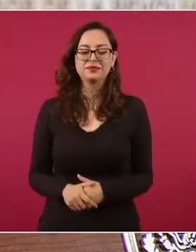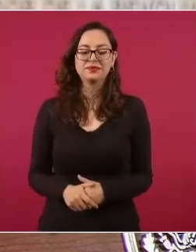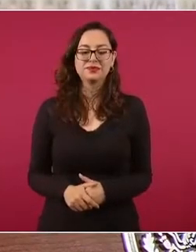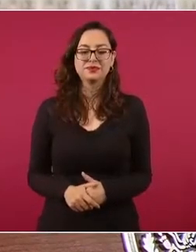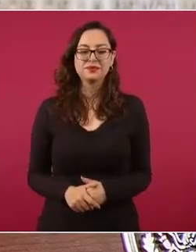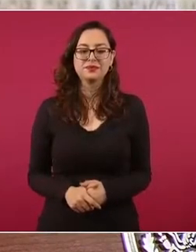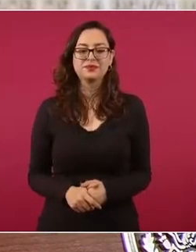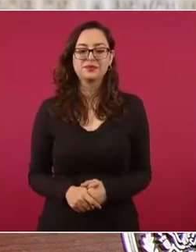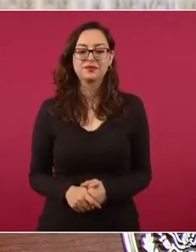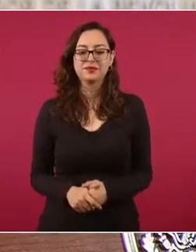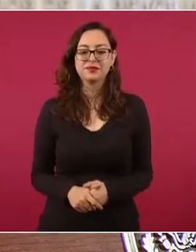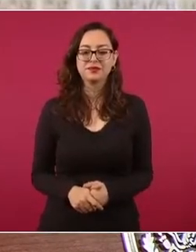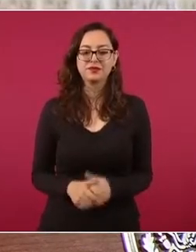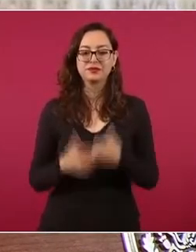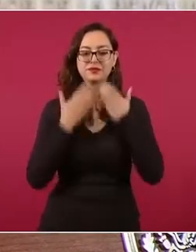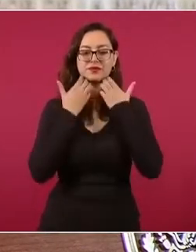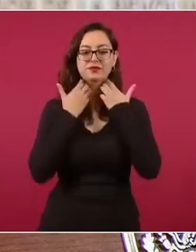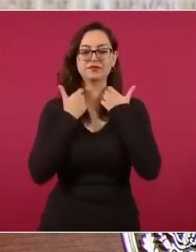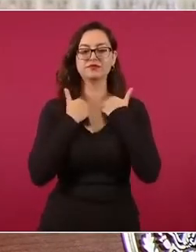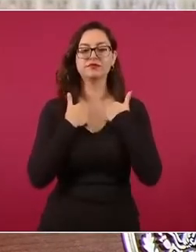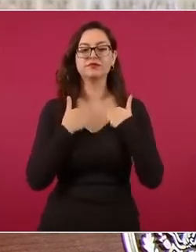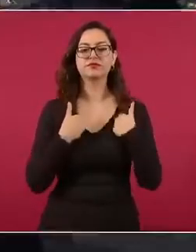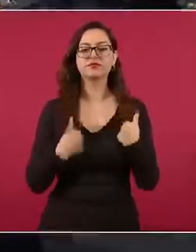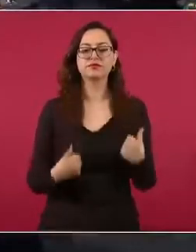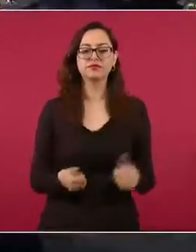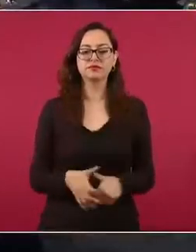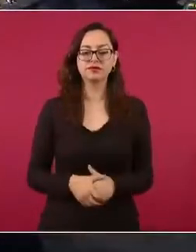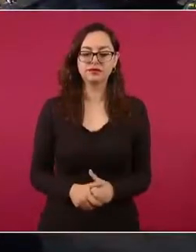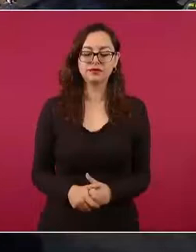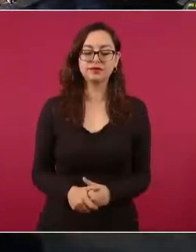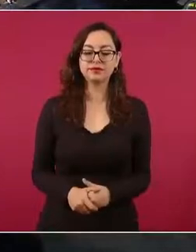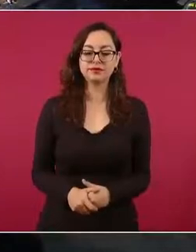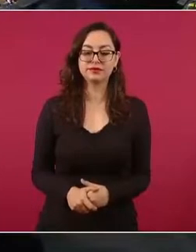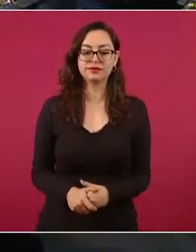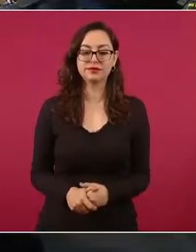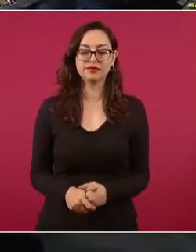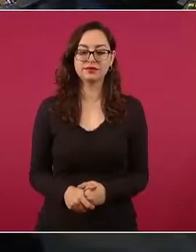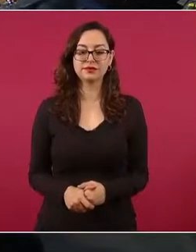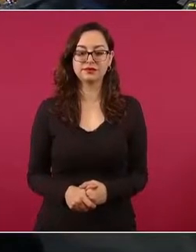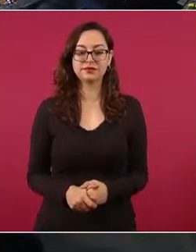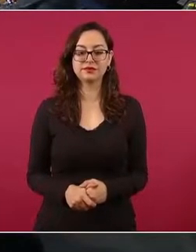Entonces, sí hay que